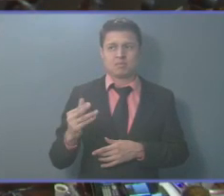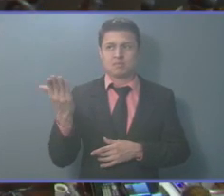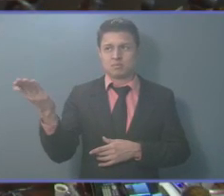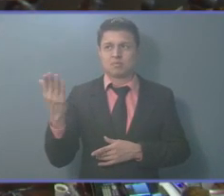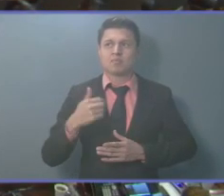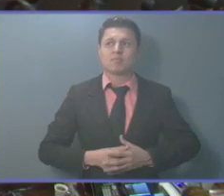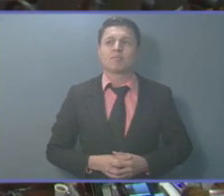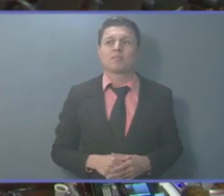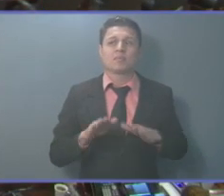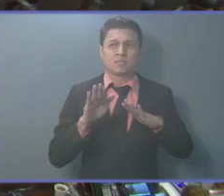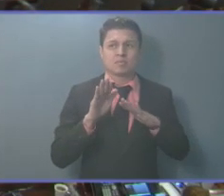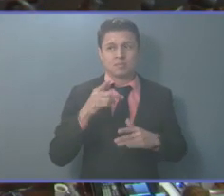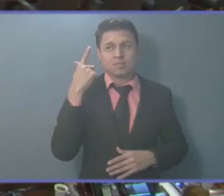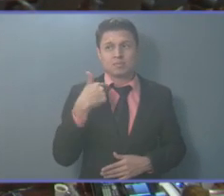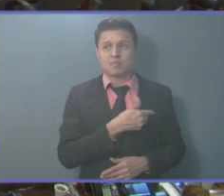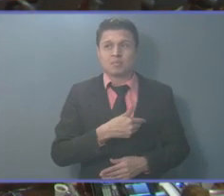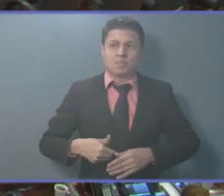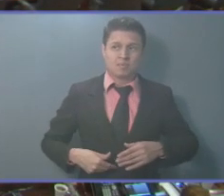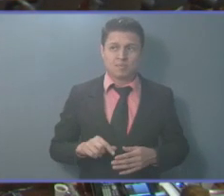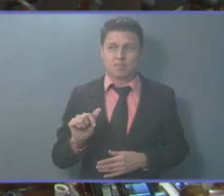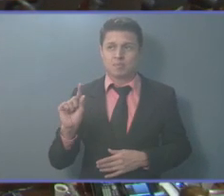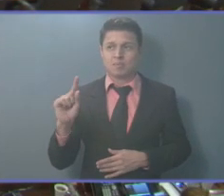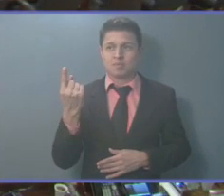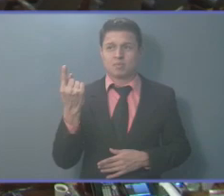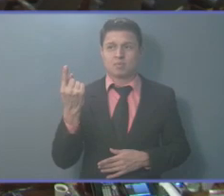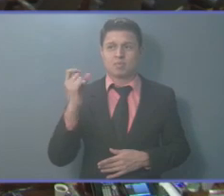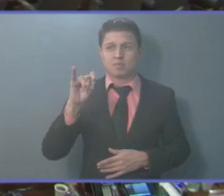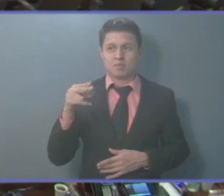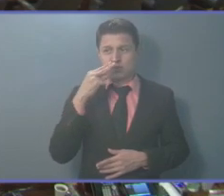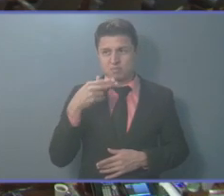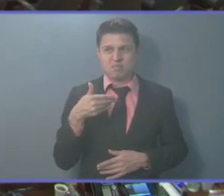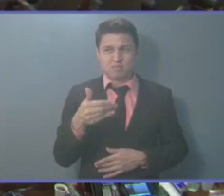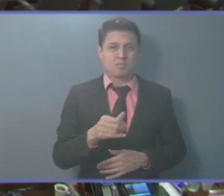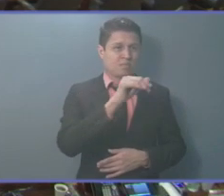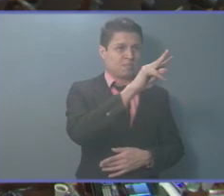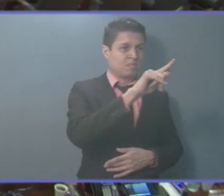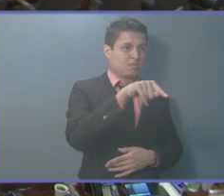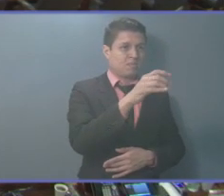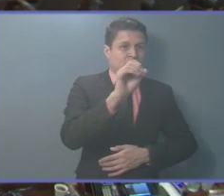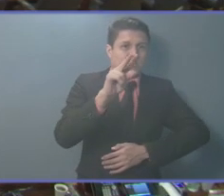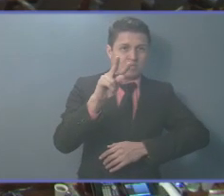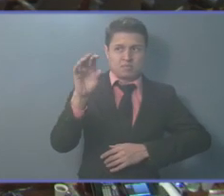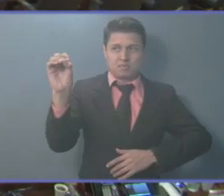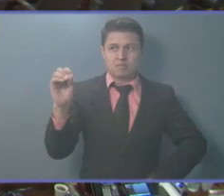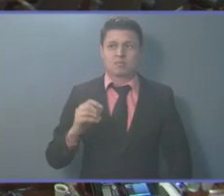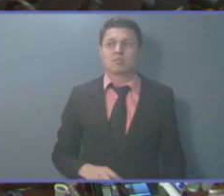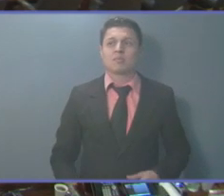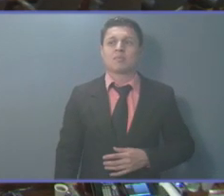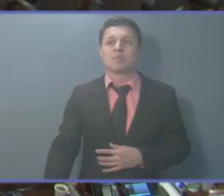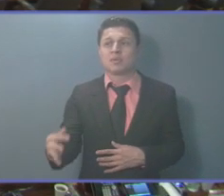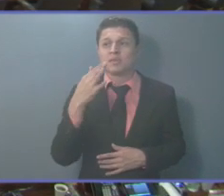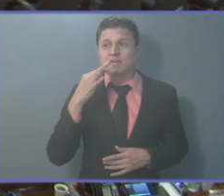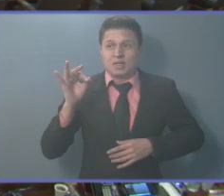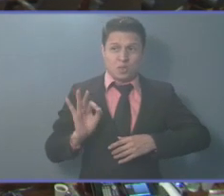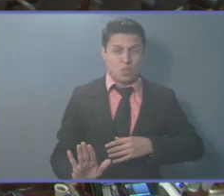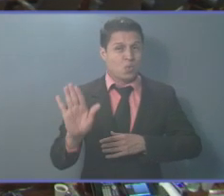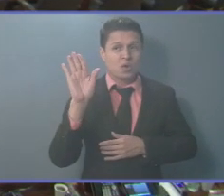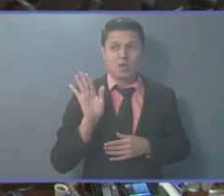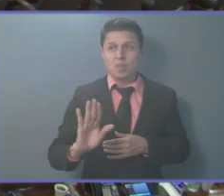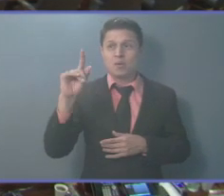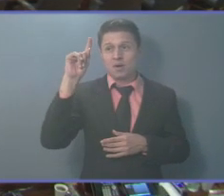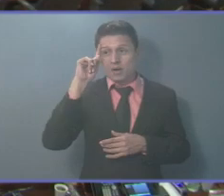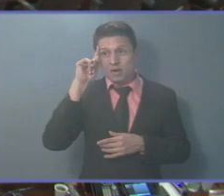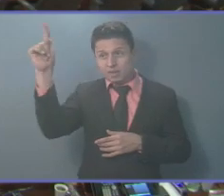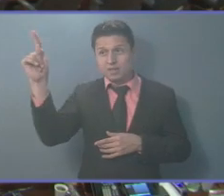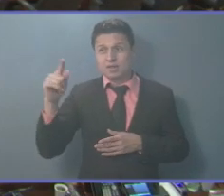Muchas gracias, señor presidente. Primero de junio del 2020, y la verdad, yo nunca imaginé